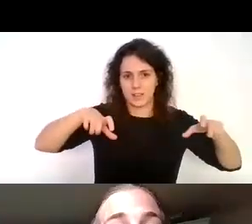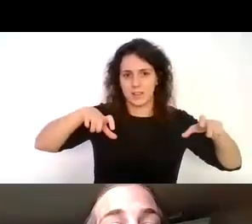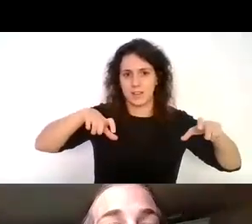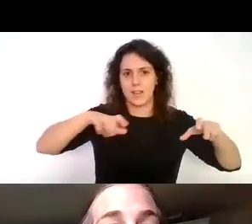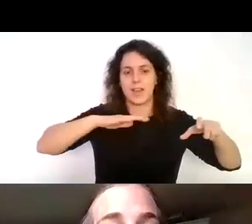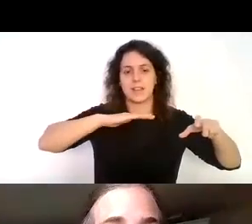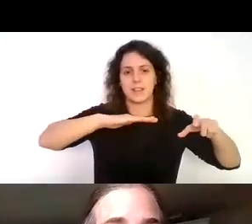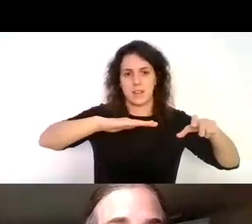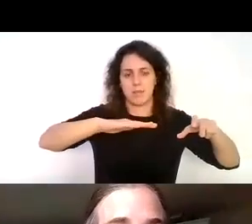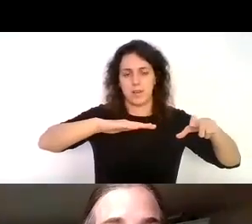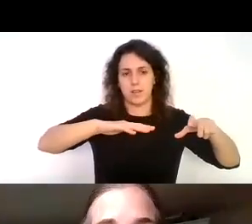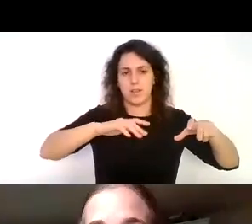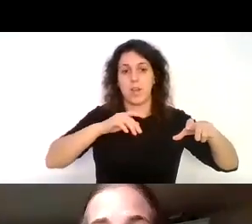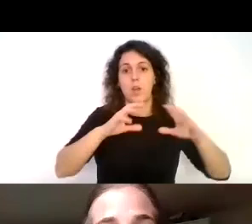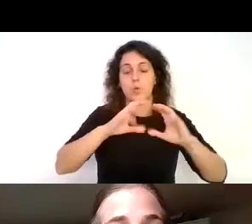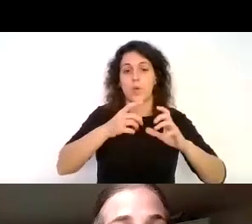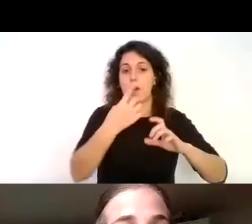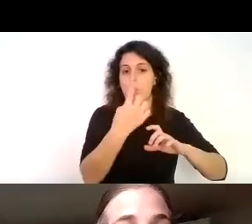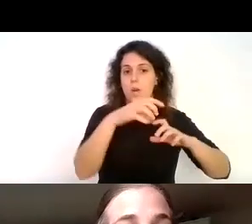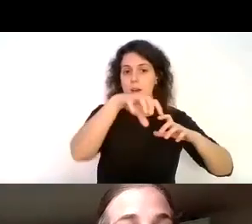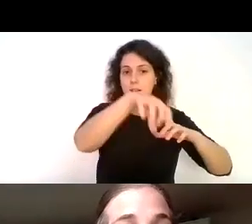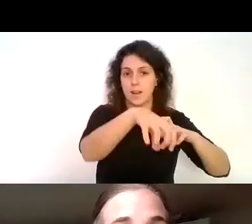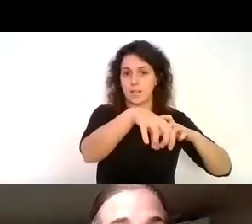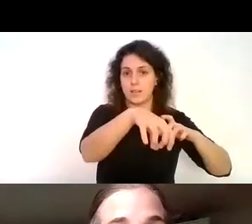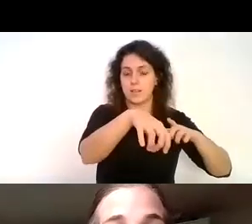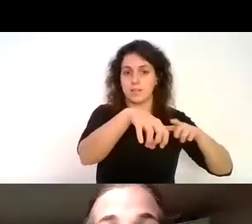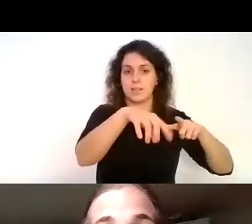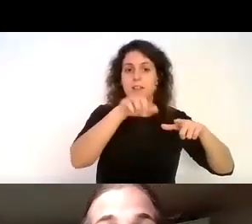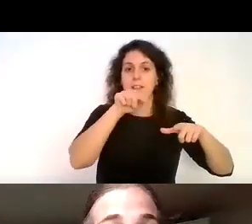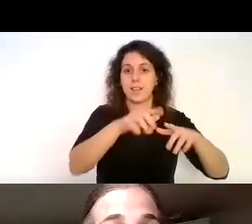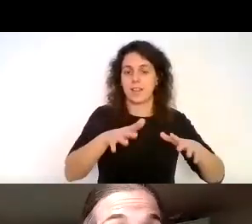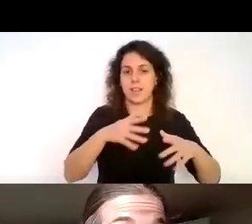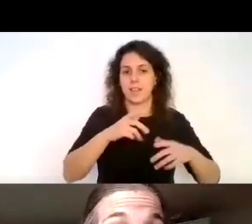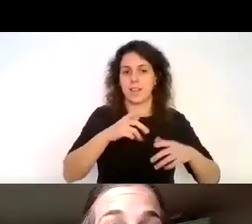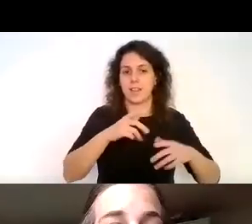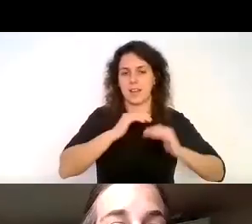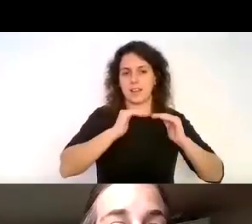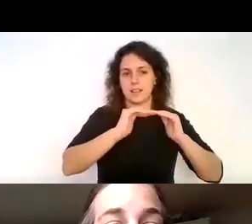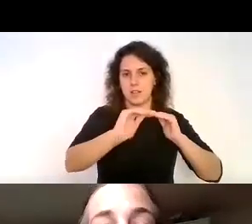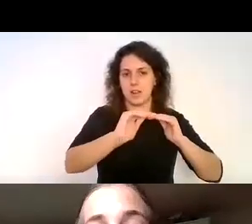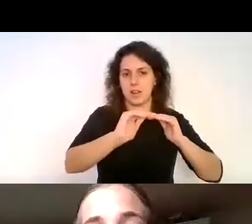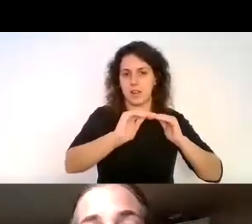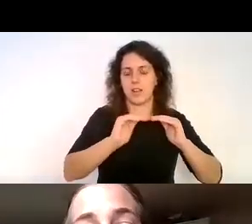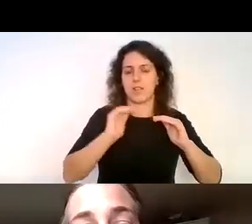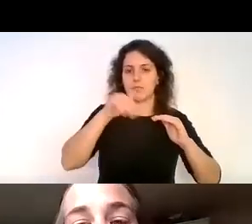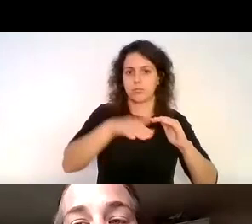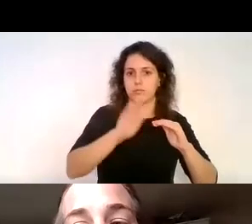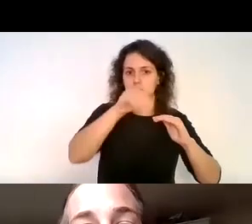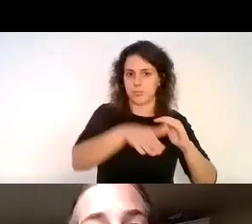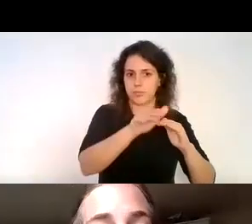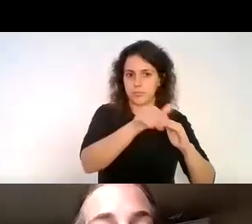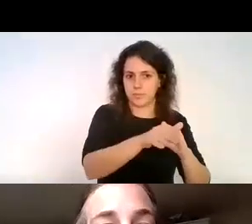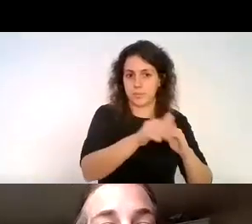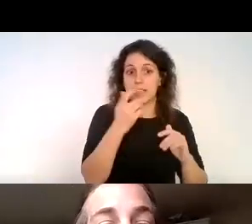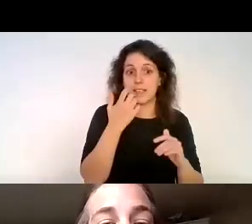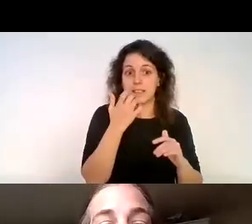una rueda delantera que también asegura la estabilidad en todo terreno pero si se fijan